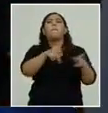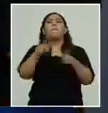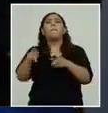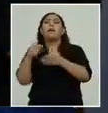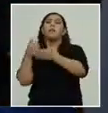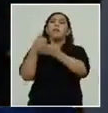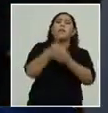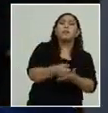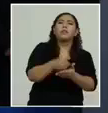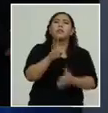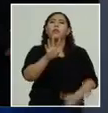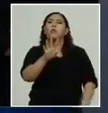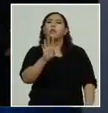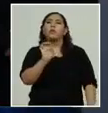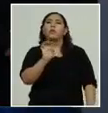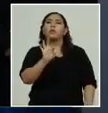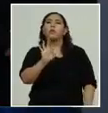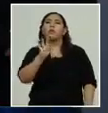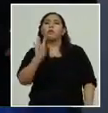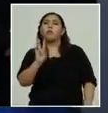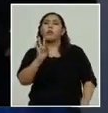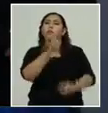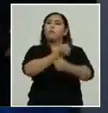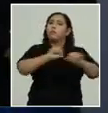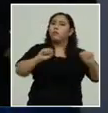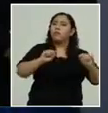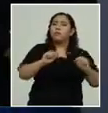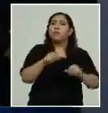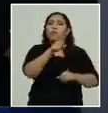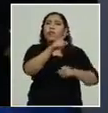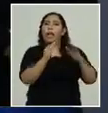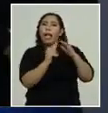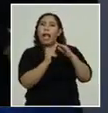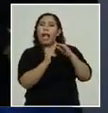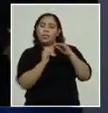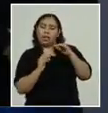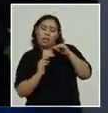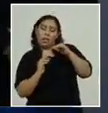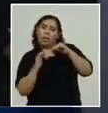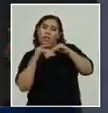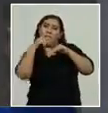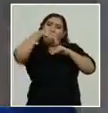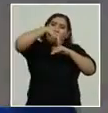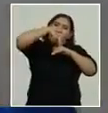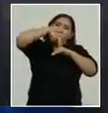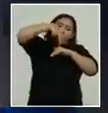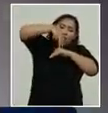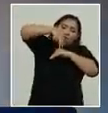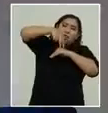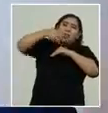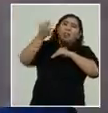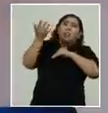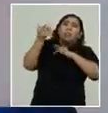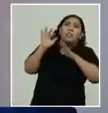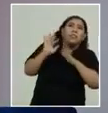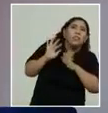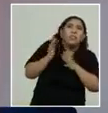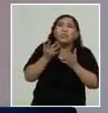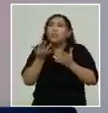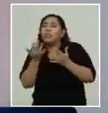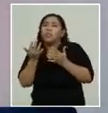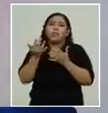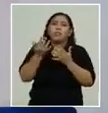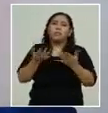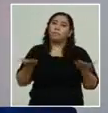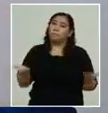tenemos más todavía esperando en los techos de las casas. Pero por favor, compatriota, si usted dejó su carro en la calle,